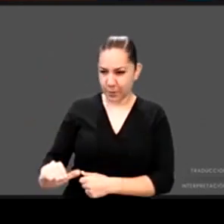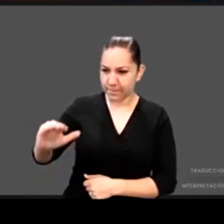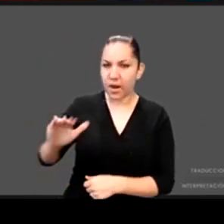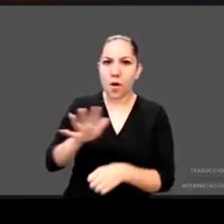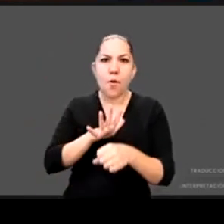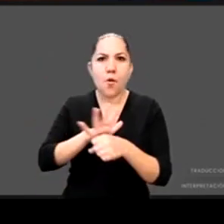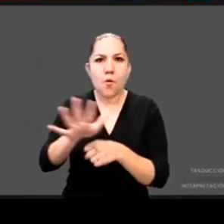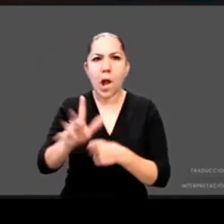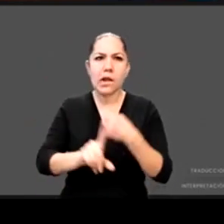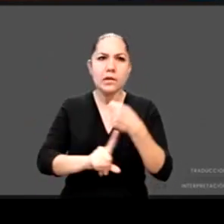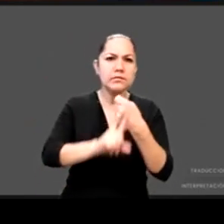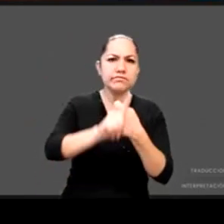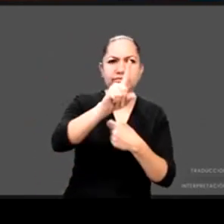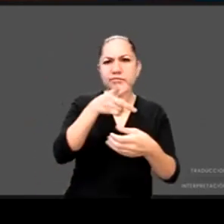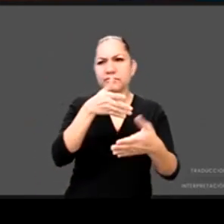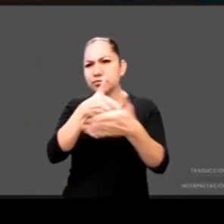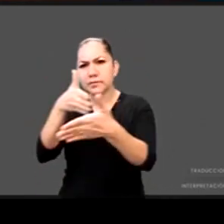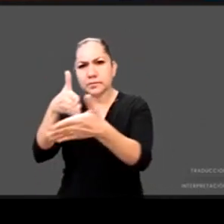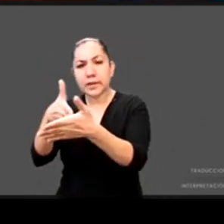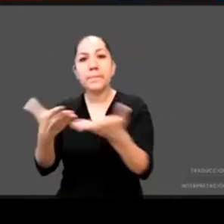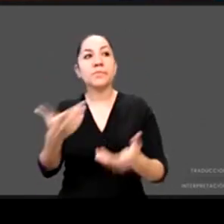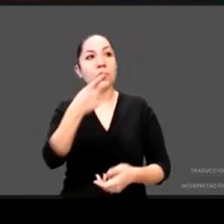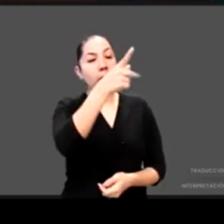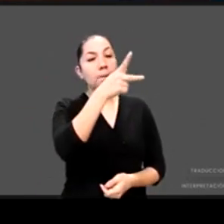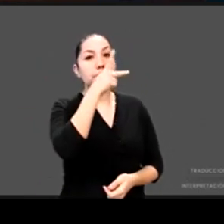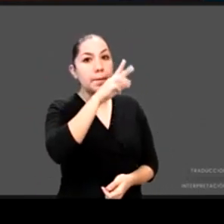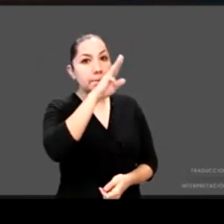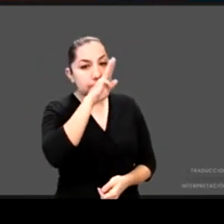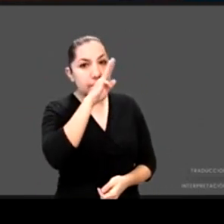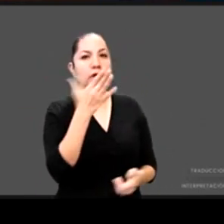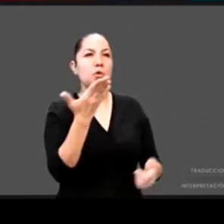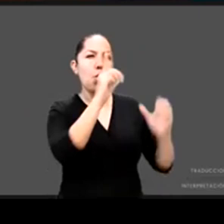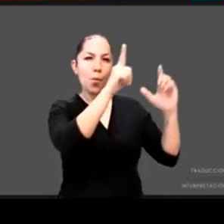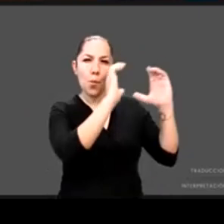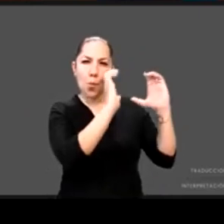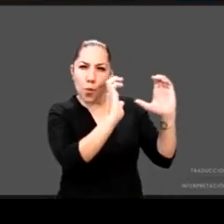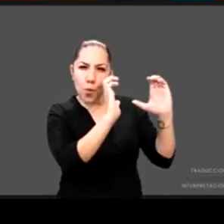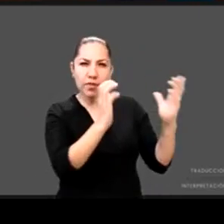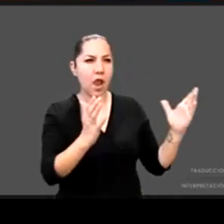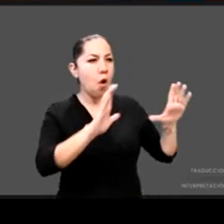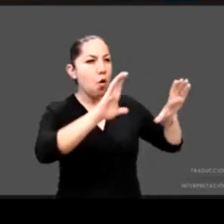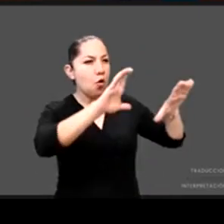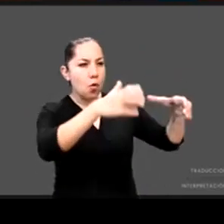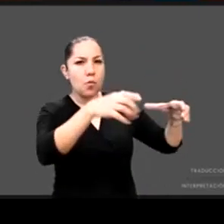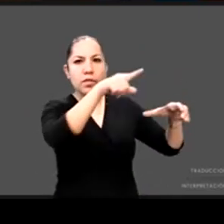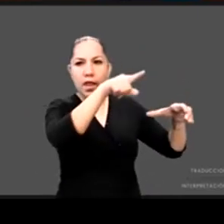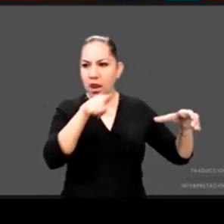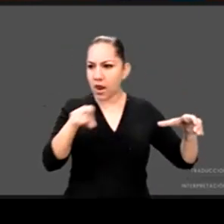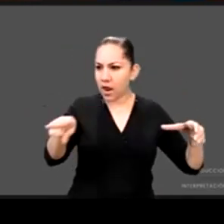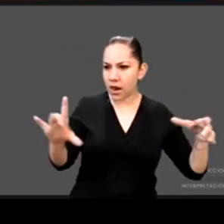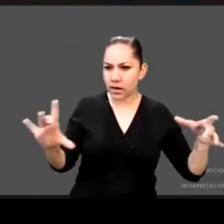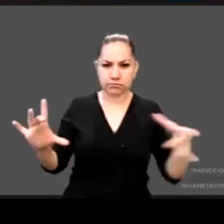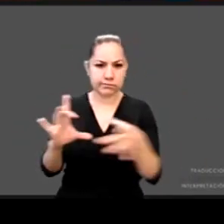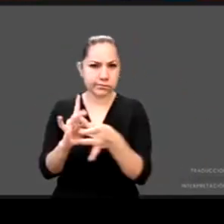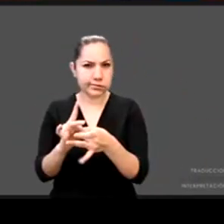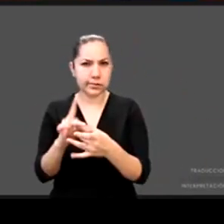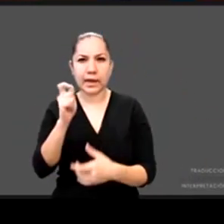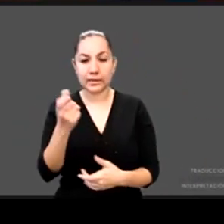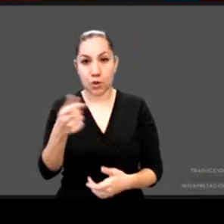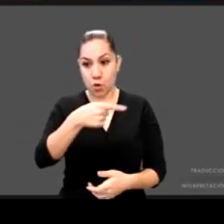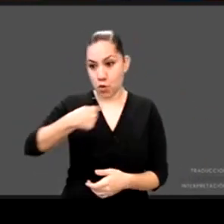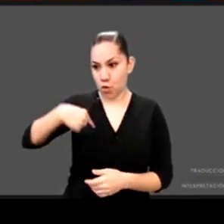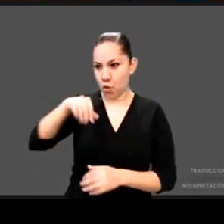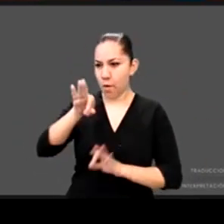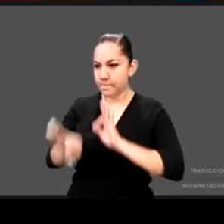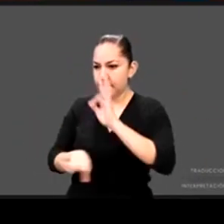padres, madres, cuidadores y de las comunidades, y qué debemos tomar en cuenta en la crianza de las niñas y los